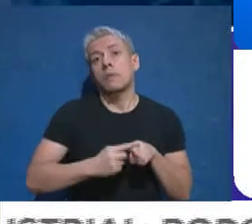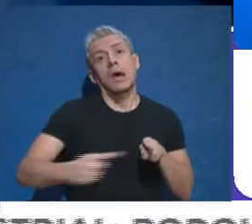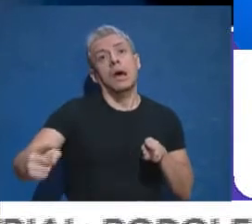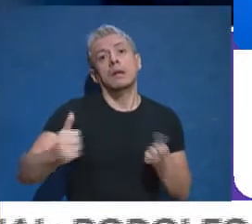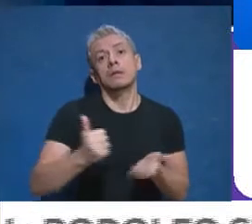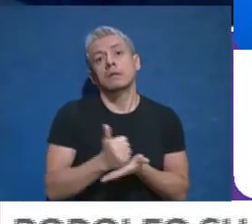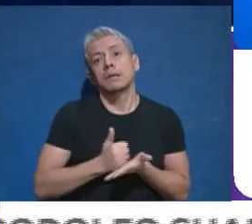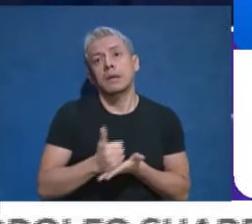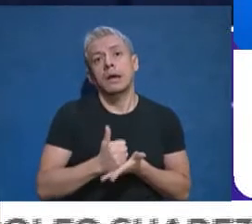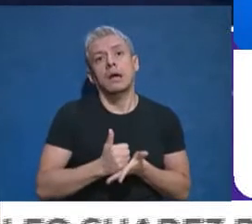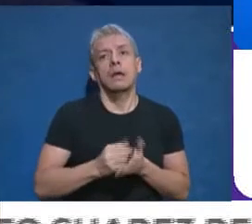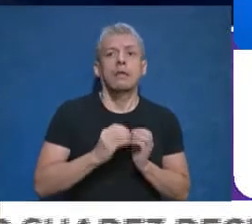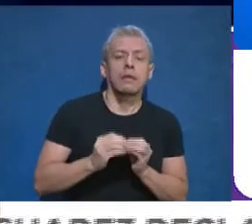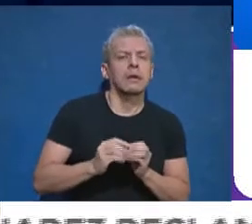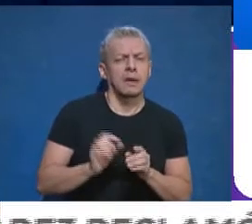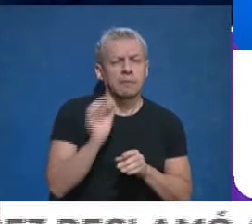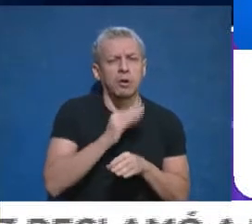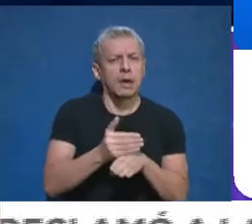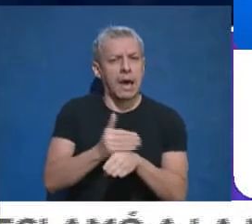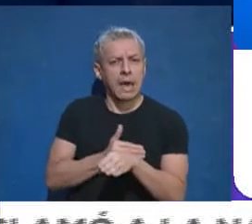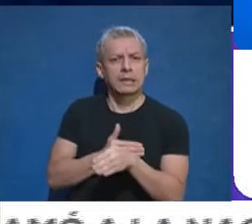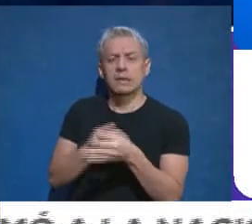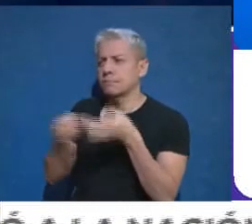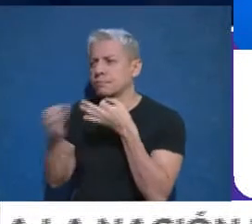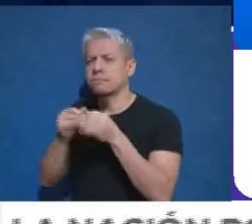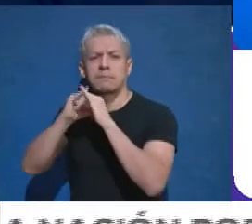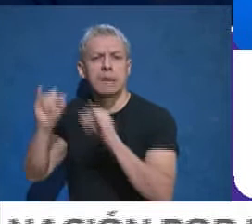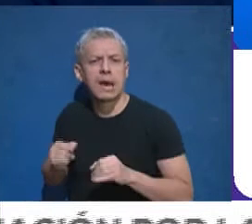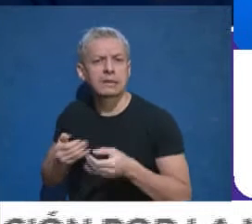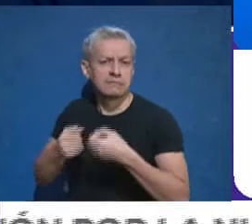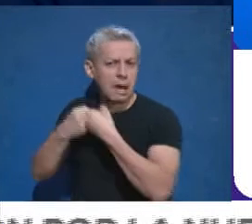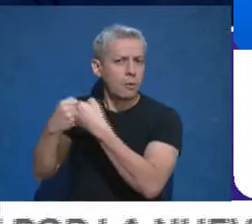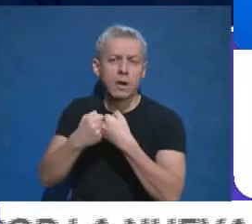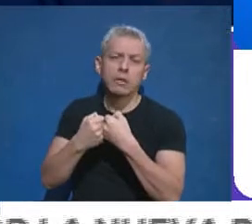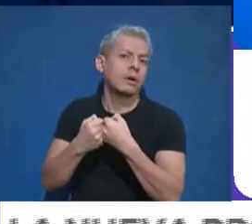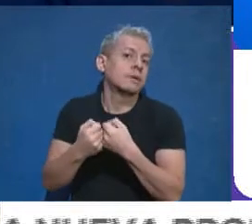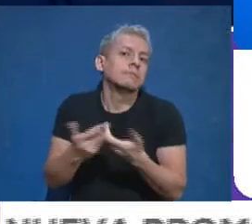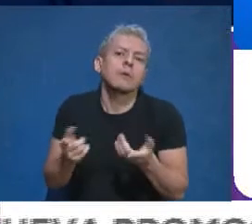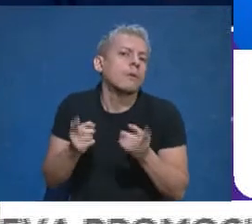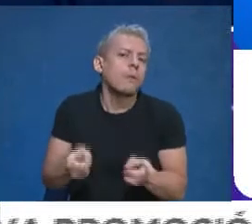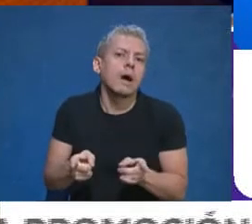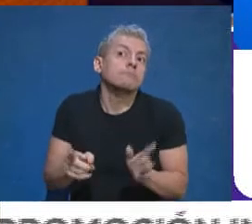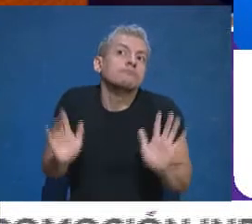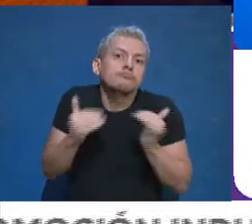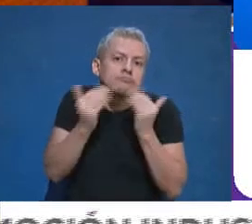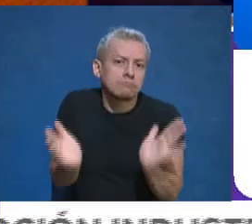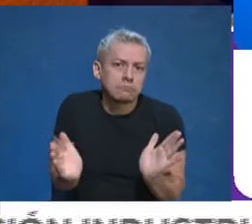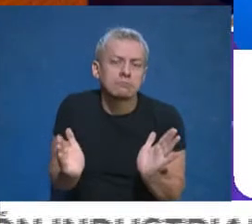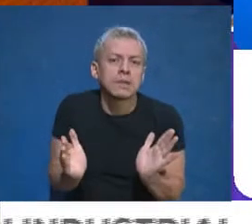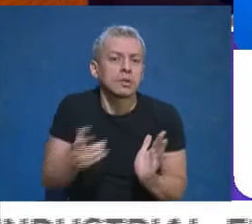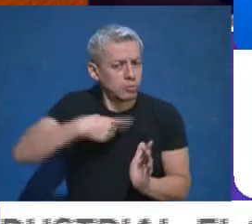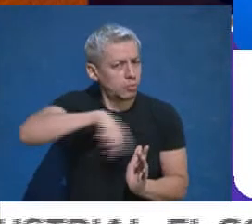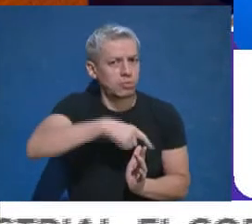siempre es mejor una negociación que beneficie a la provincia, pero esa negociación tiene que tener un supuesto y es que estamos